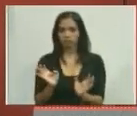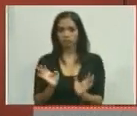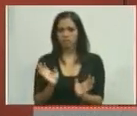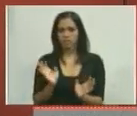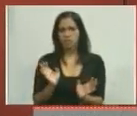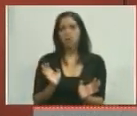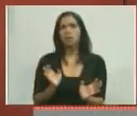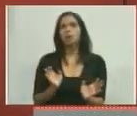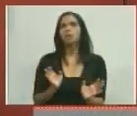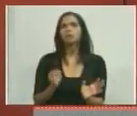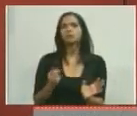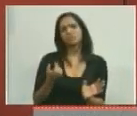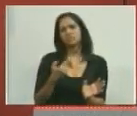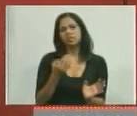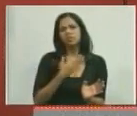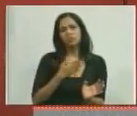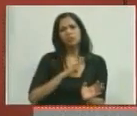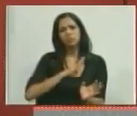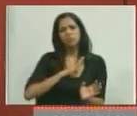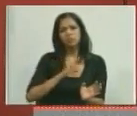Probablemente si uno fuera como ellos, sí, ¿verdad?